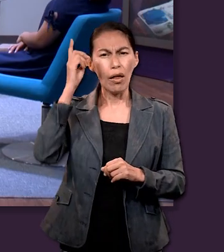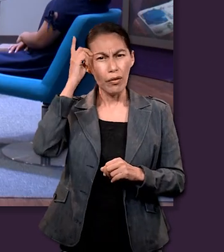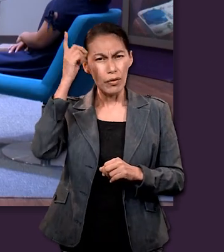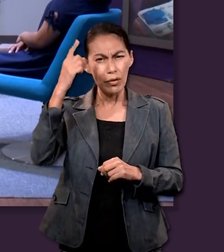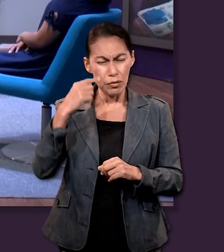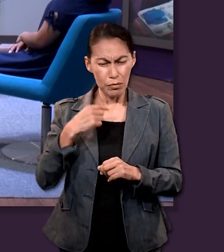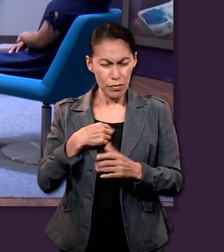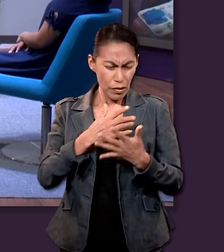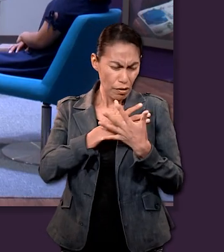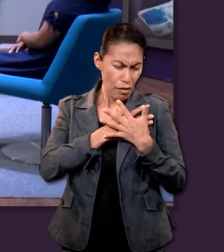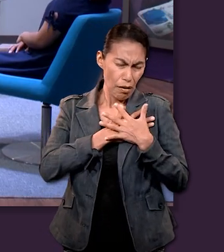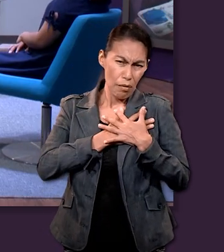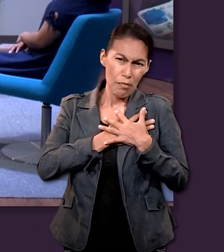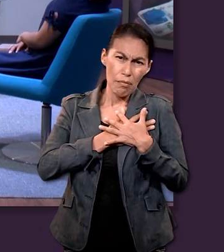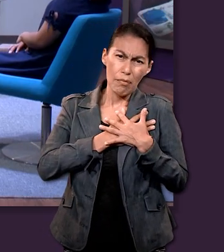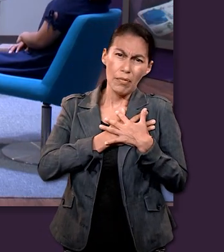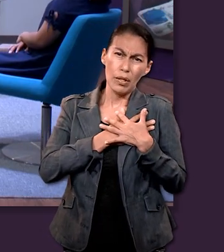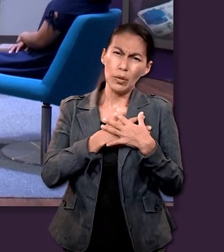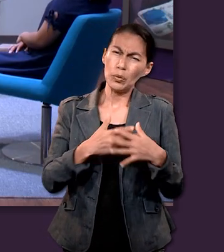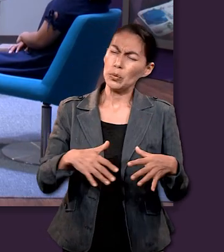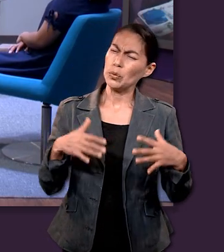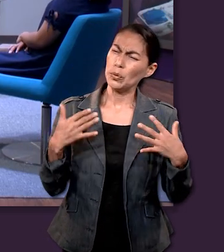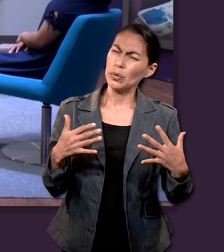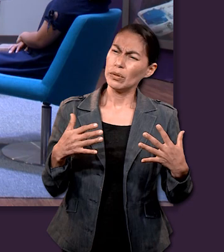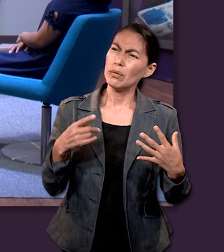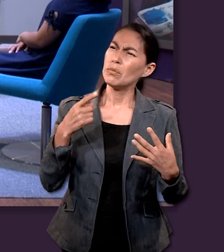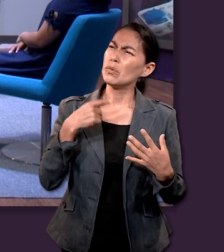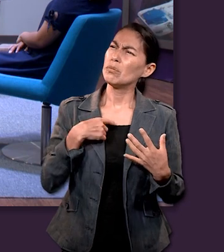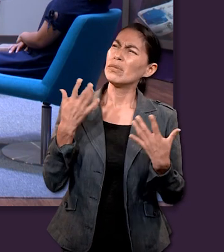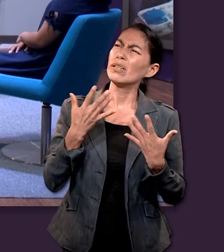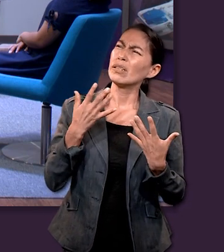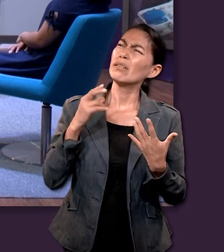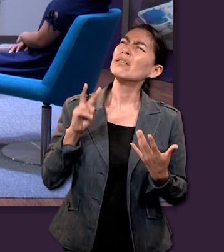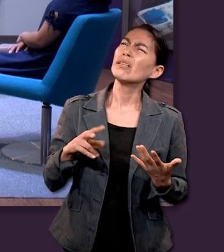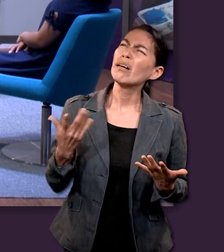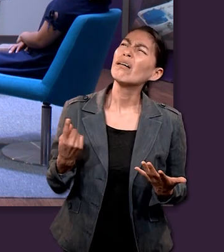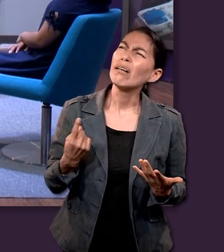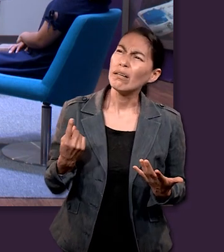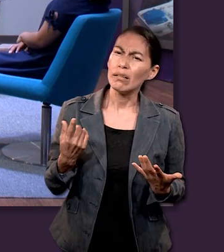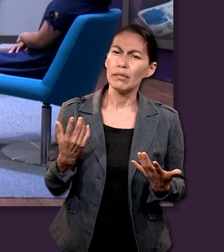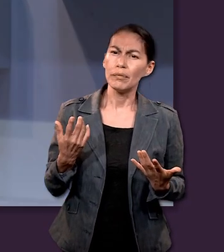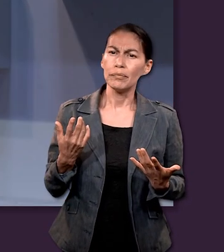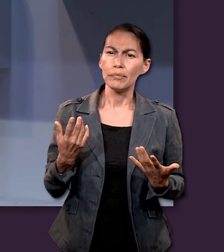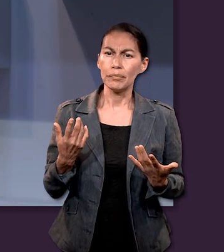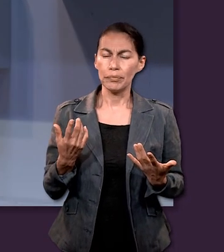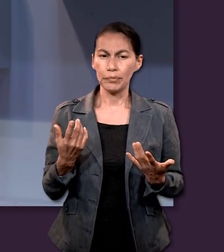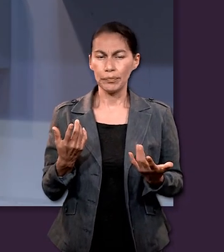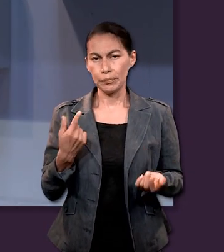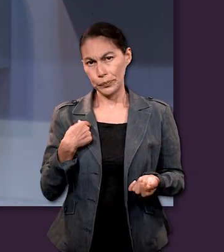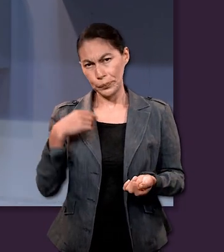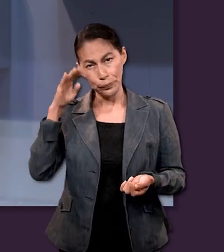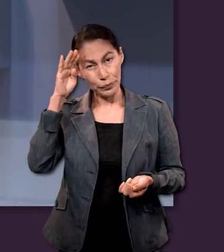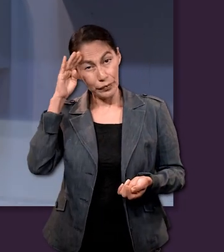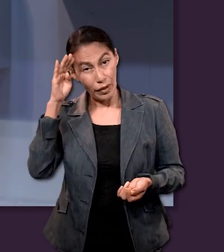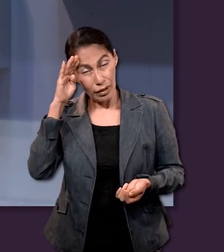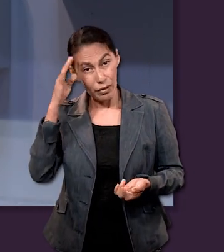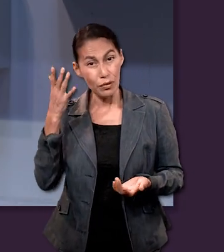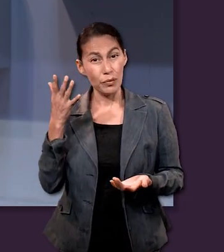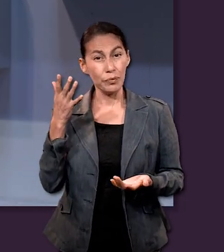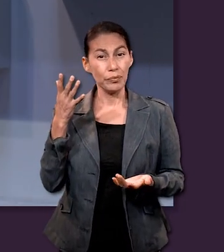verdad Dios me amara, Él haría X cosa por nosotros. Y yo creo que